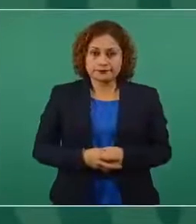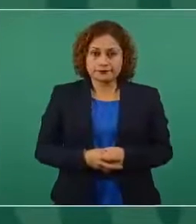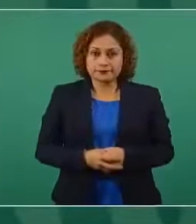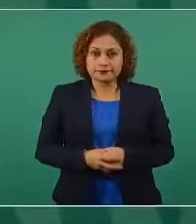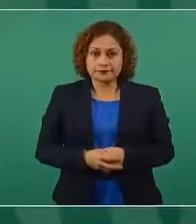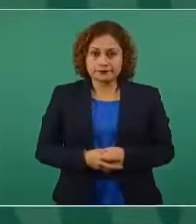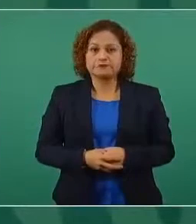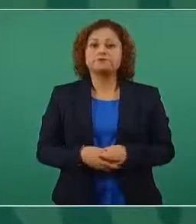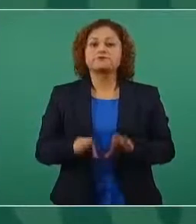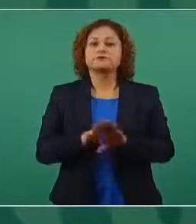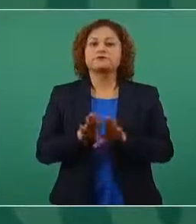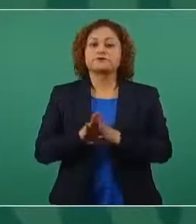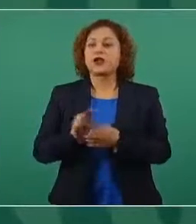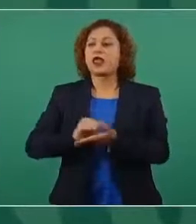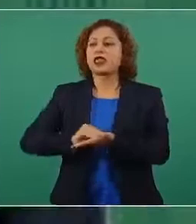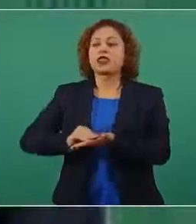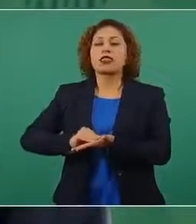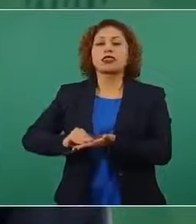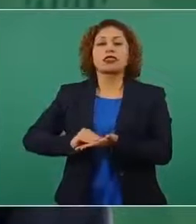se blanqueaba